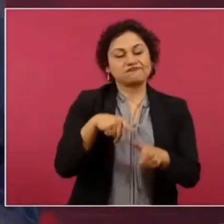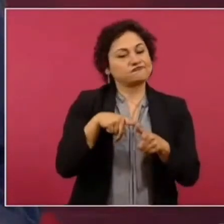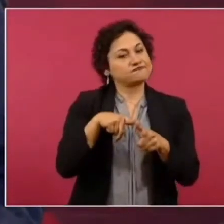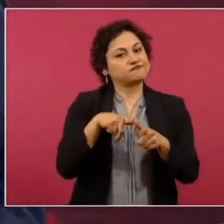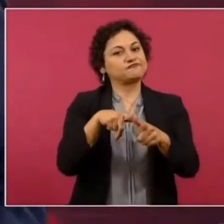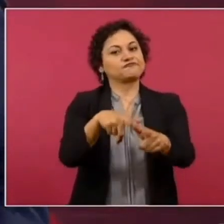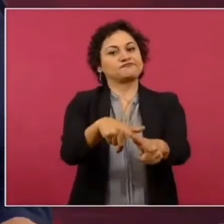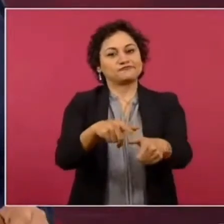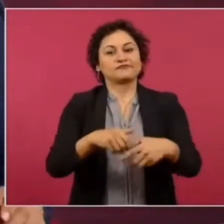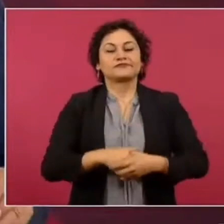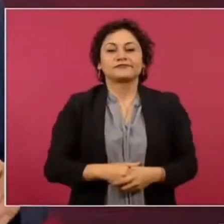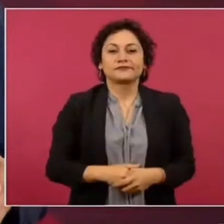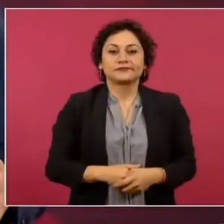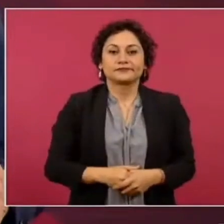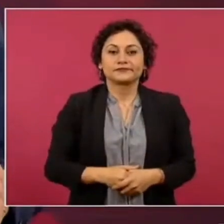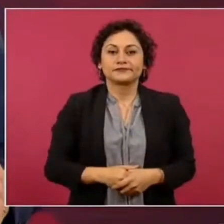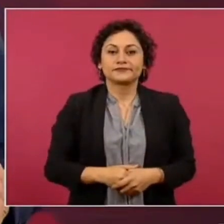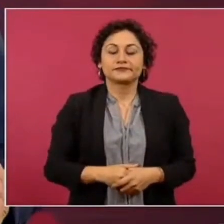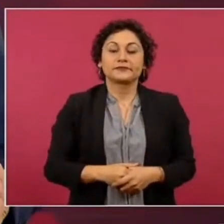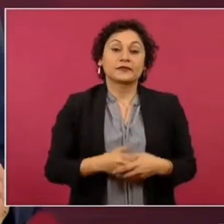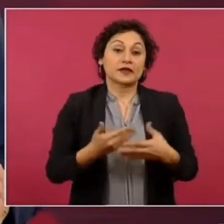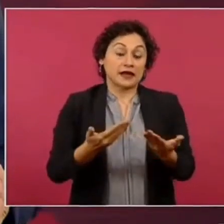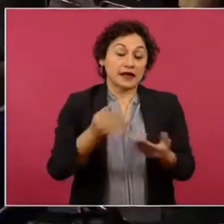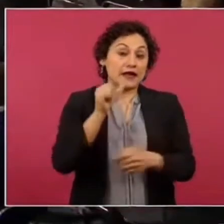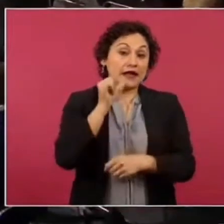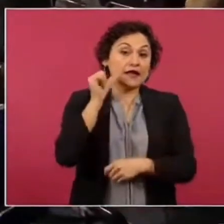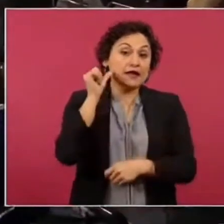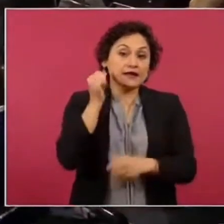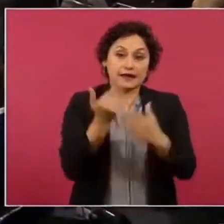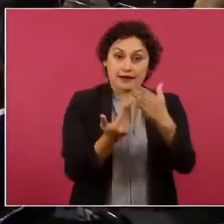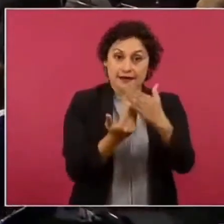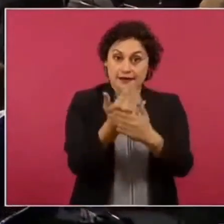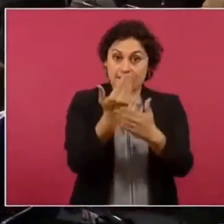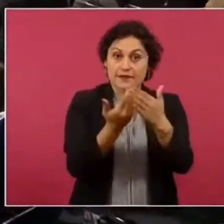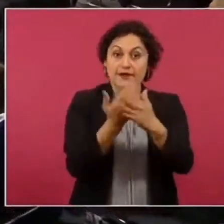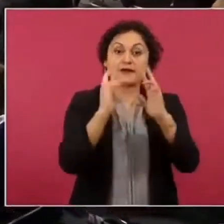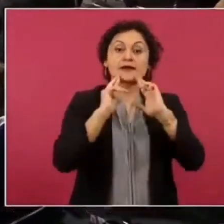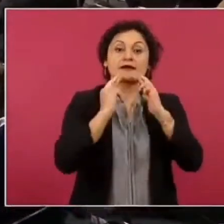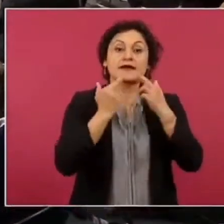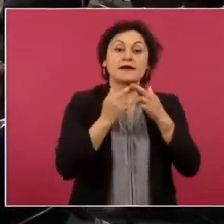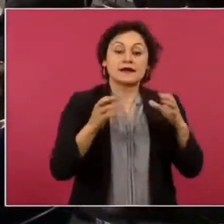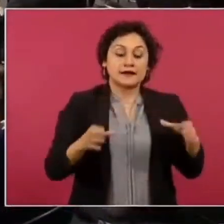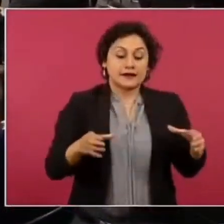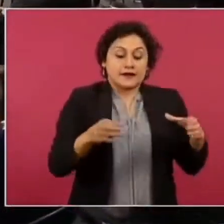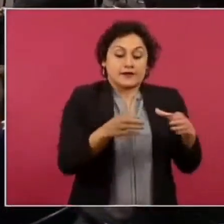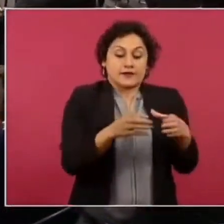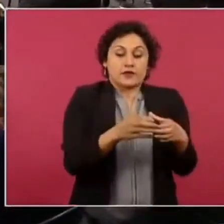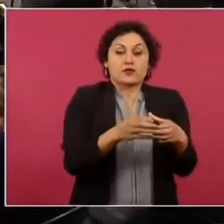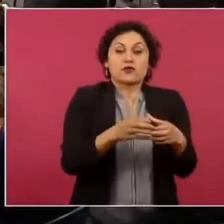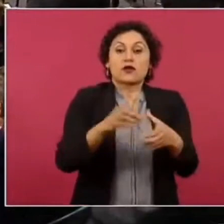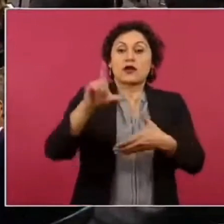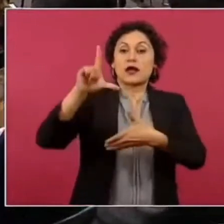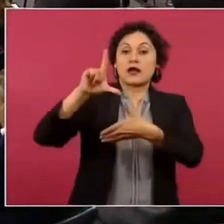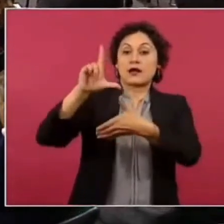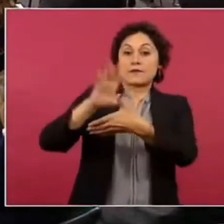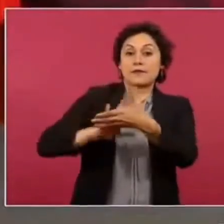por la mañana fue una reunión con empresarios de América Latina